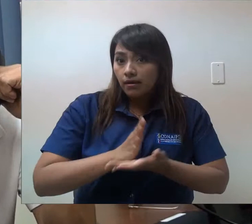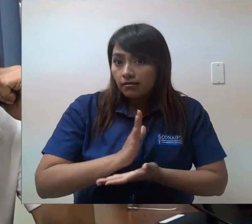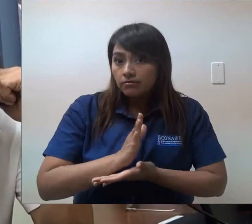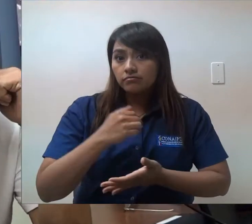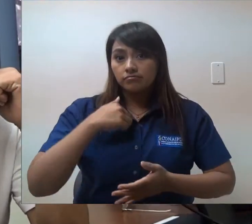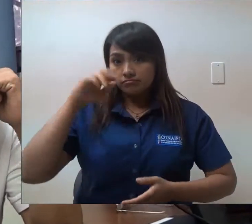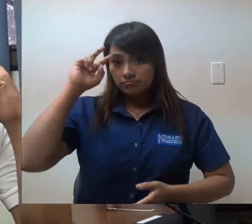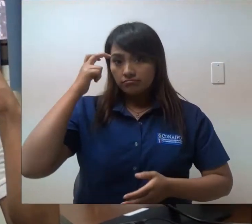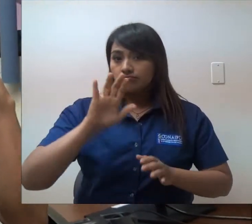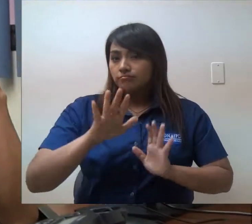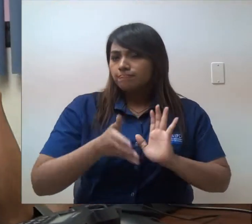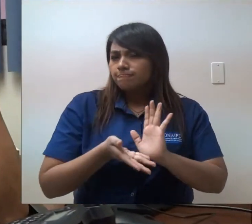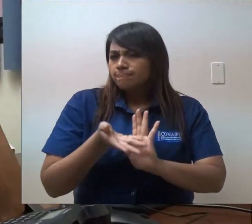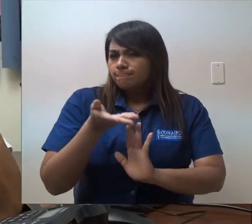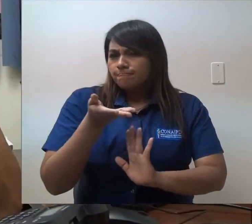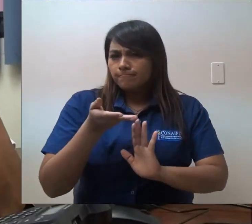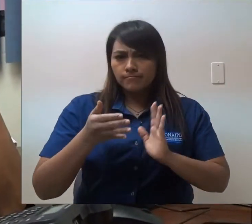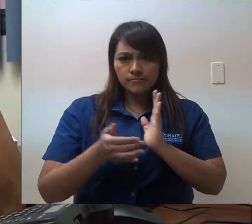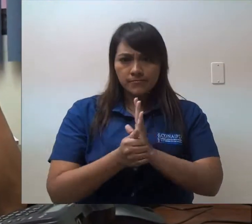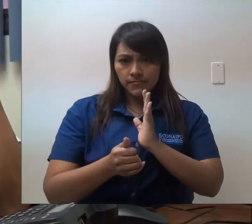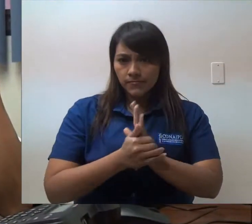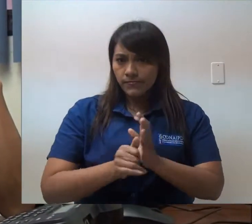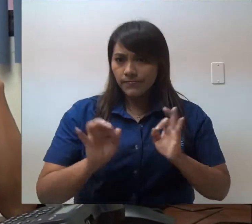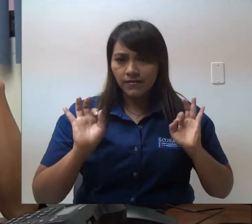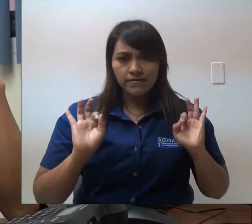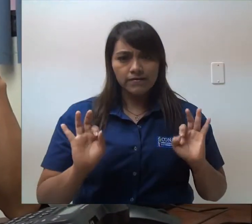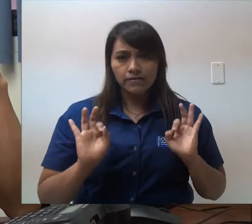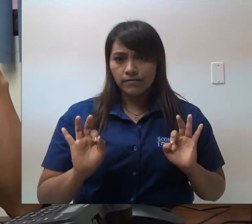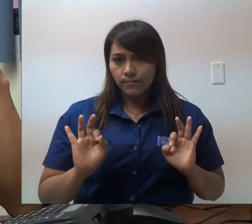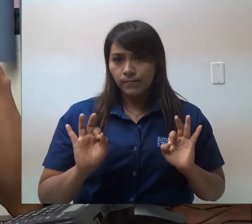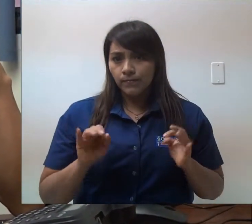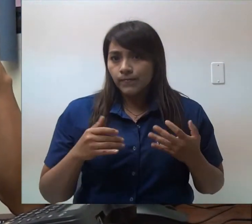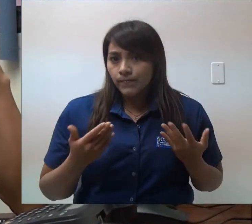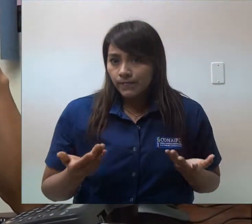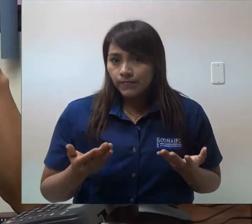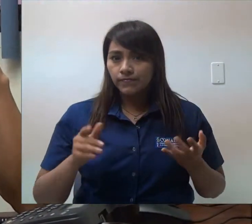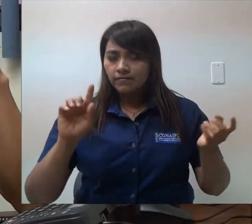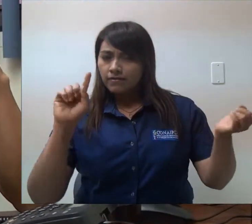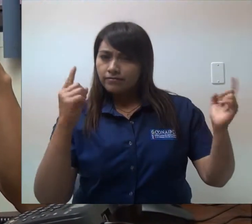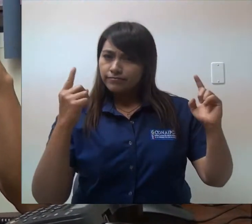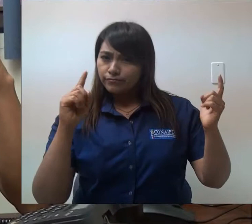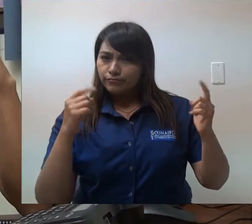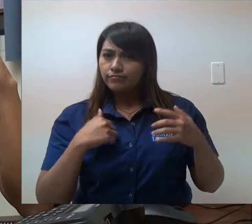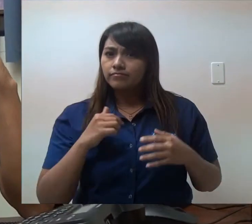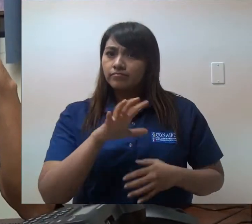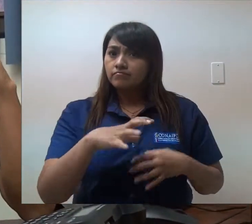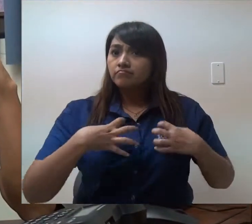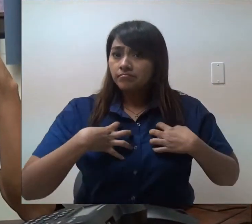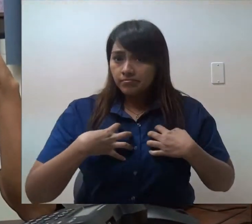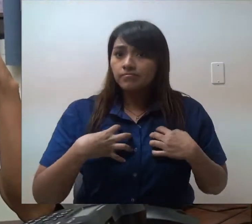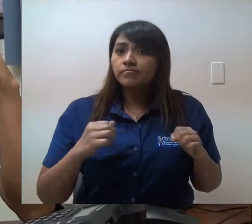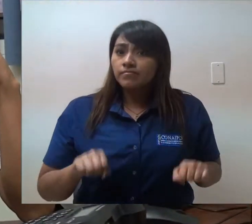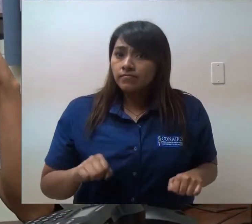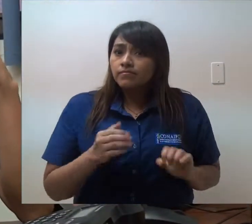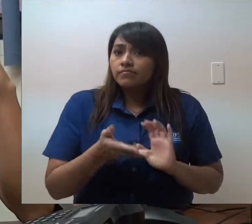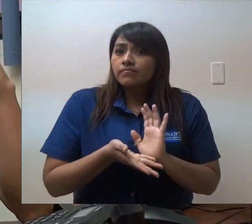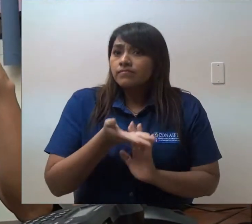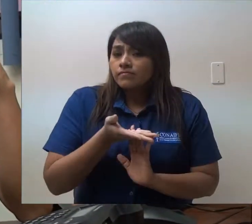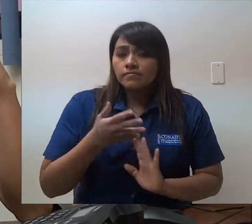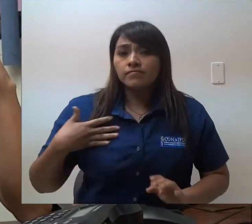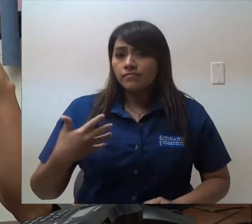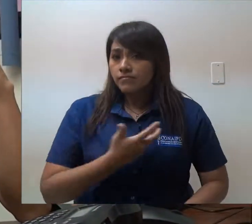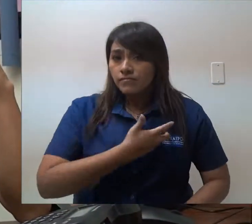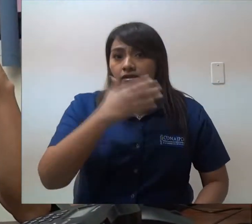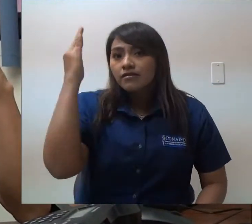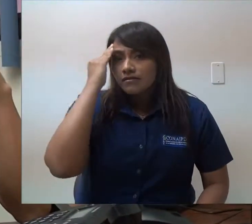las niñas cuando tienen acceso a la educación logran desarrollar mucho más rápido actudes